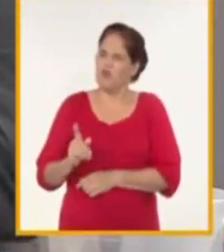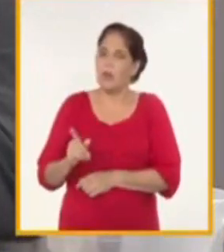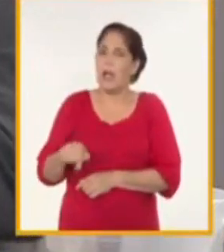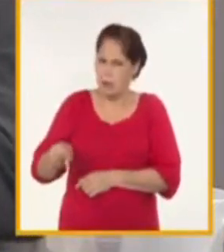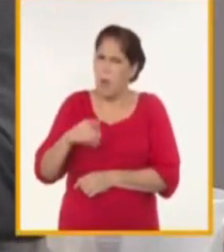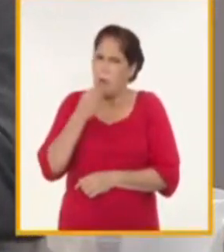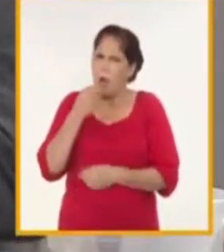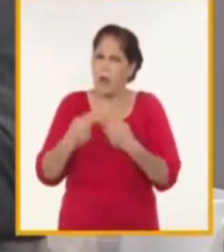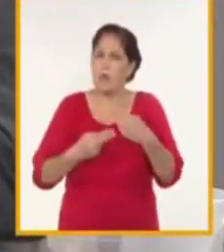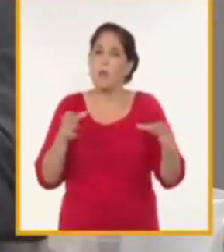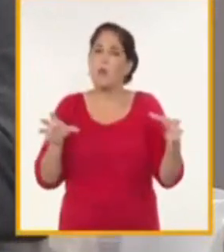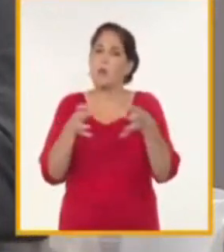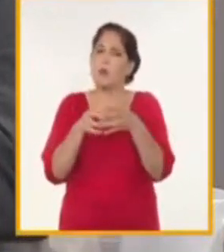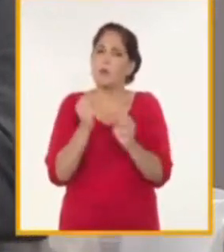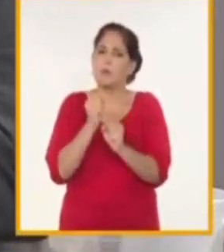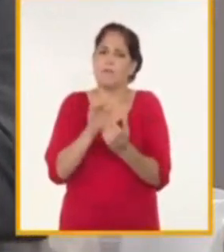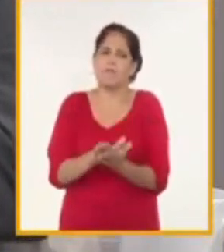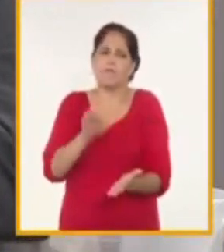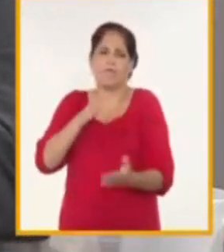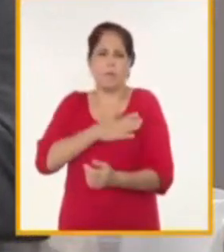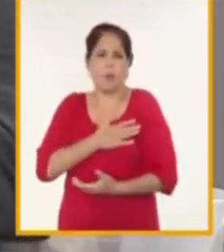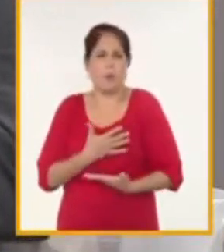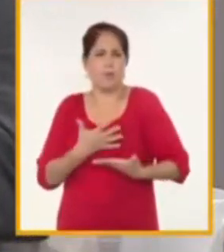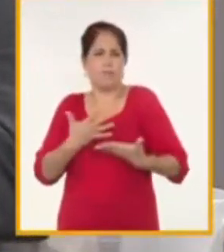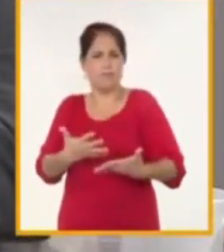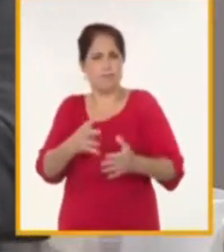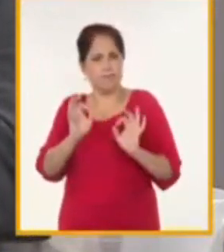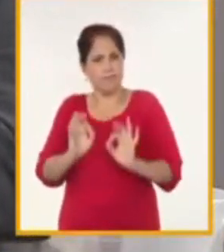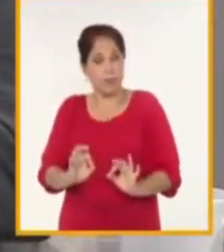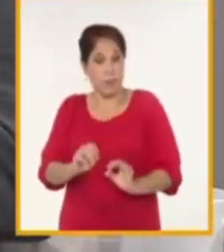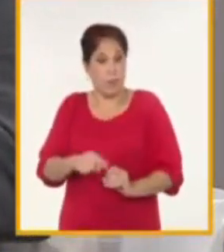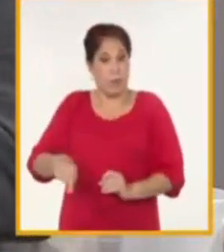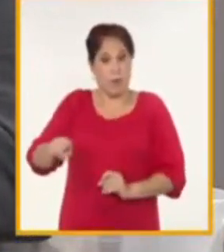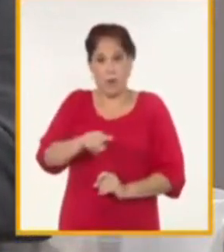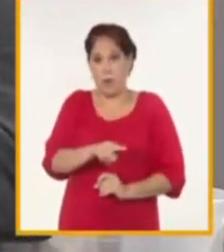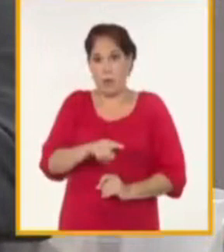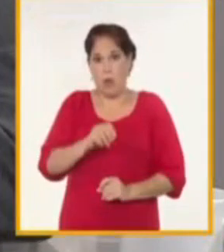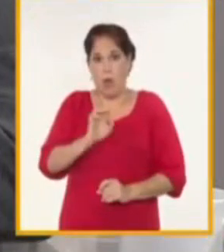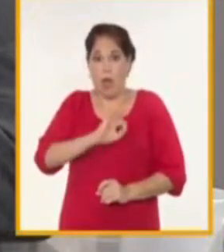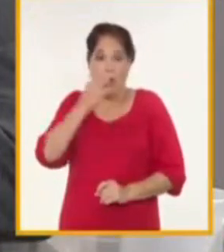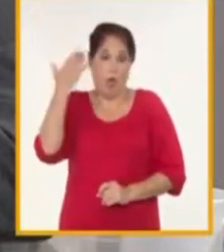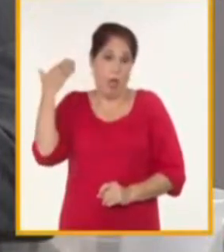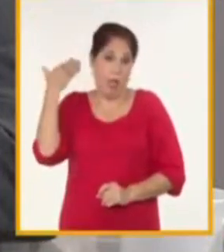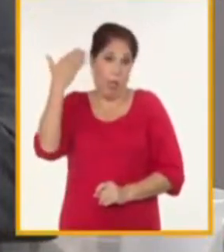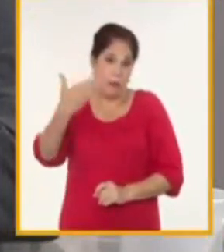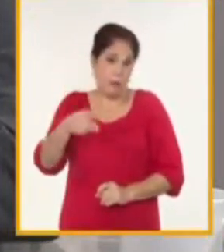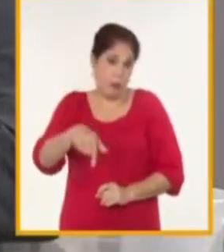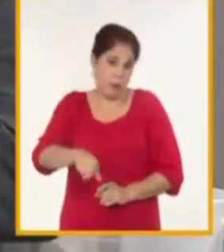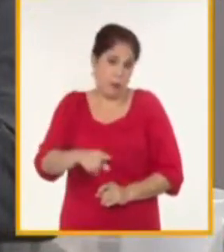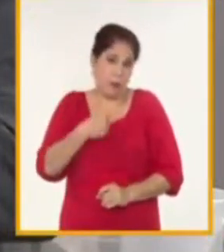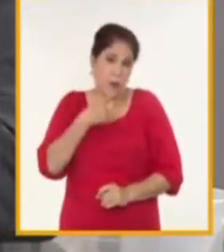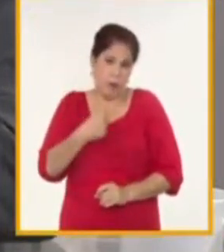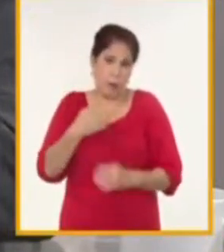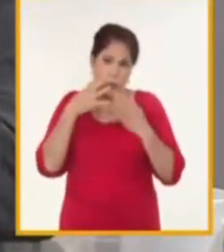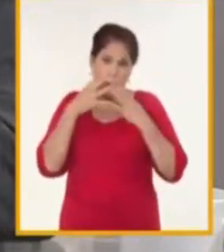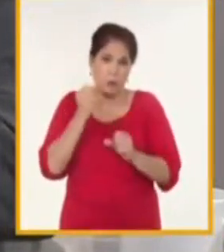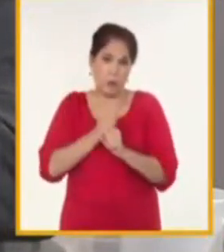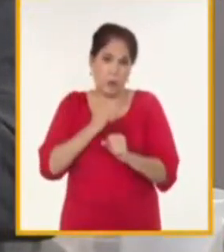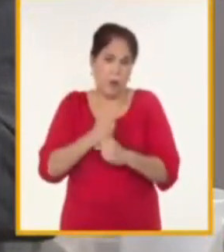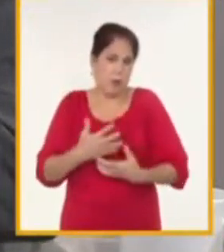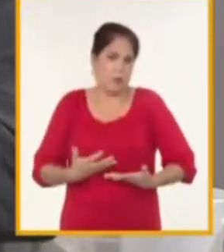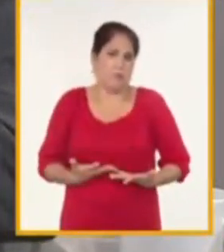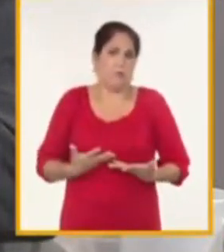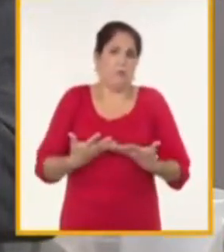además hay un colectivo comprometido es algo a lo que no me he referido durante la mesa y es digno de resaltar